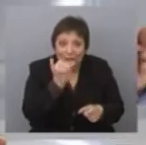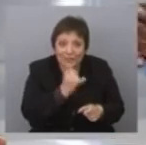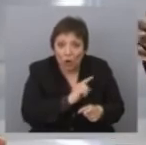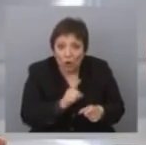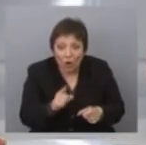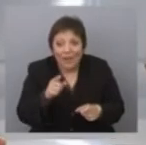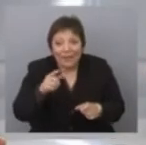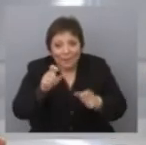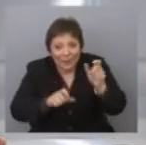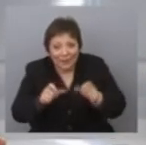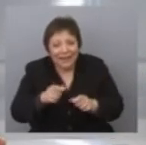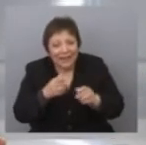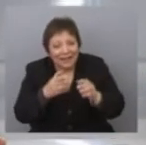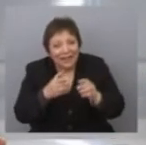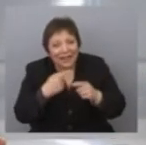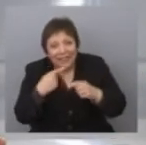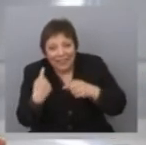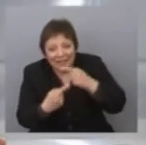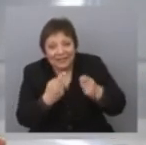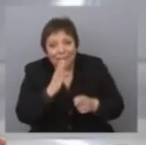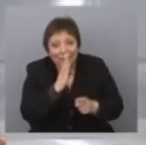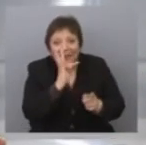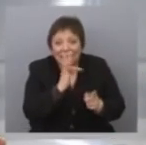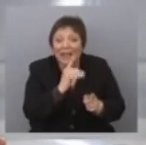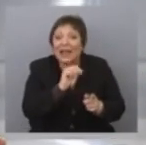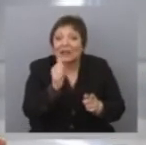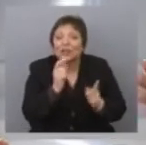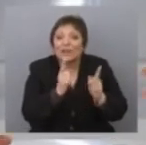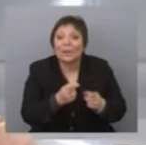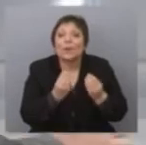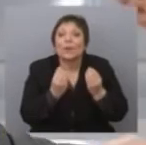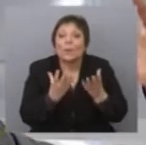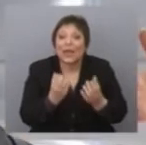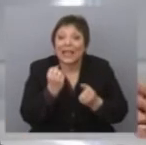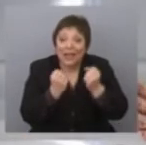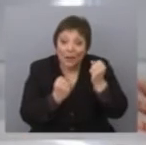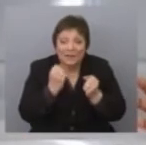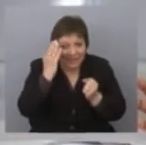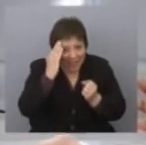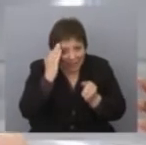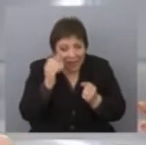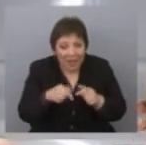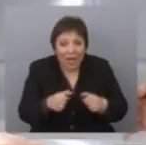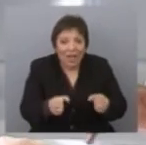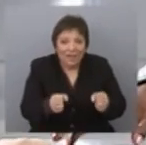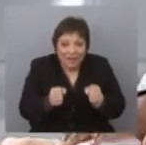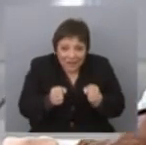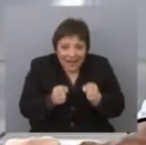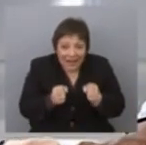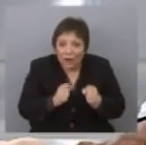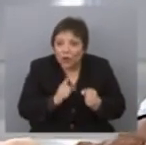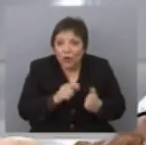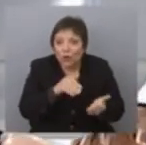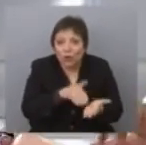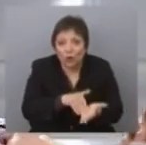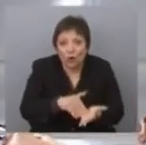como a filtrarse, porque se dice que el PT ganó también, porque la economía, aunque sepamos que está en recesión técnica, no ha tocado el